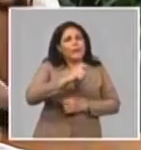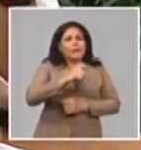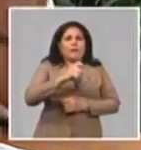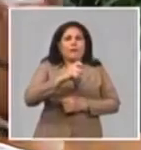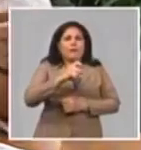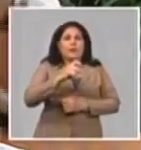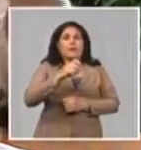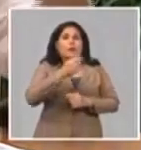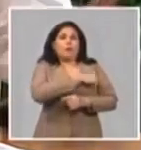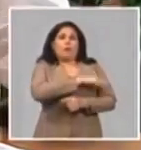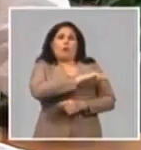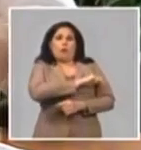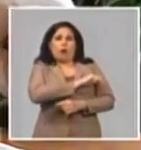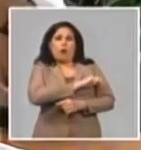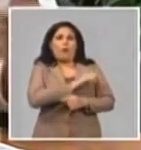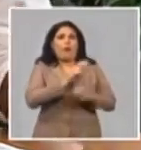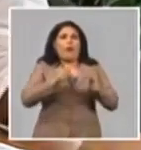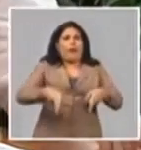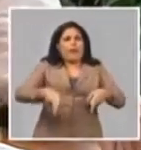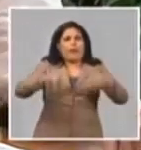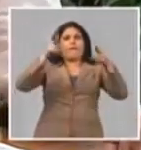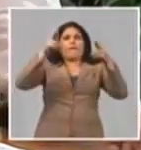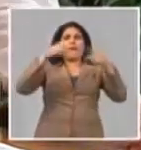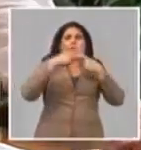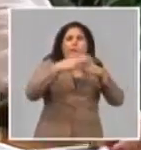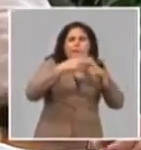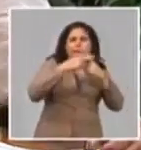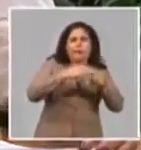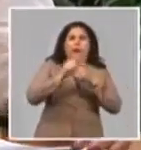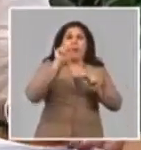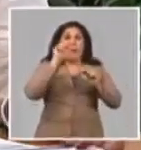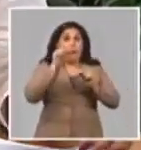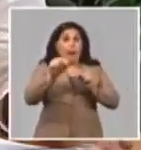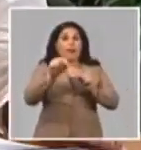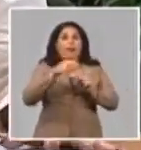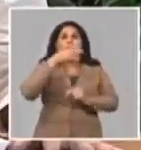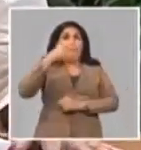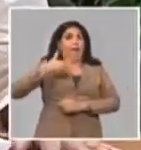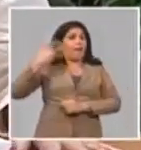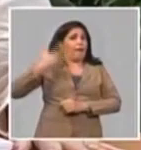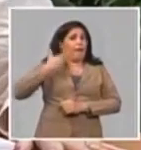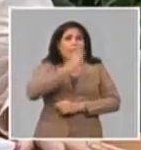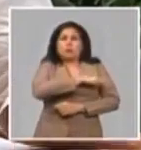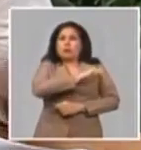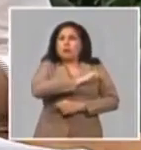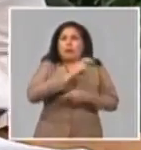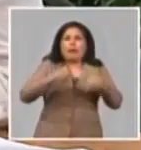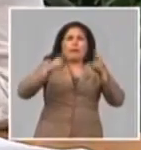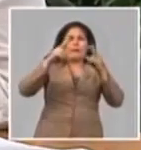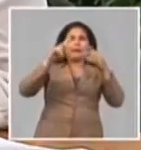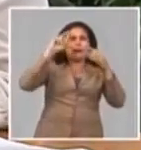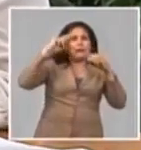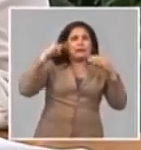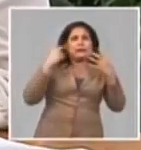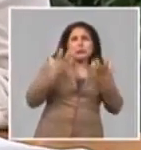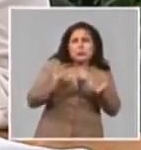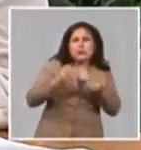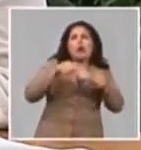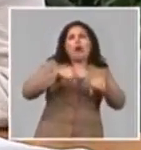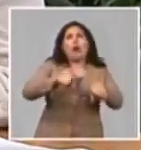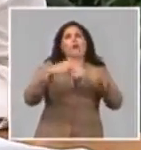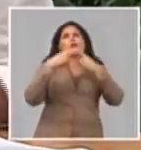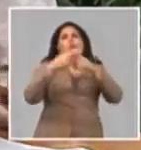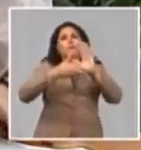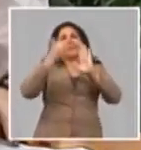tiene la población y en los edificios donde están los principales planteamientos de la población y eso tiene que ver con